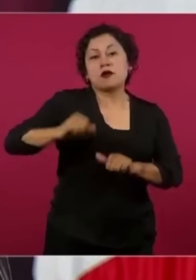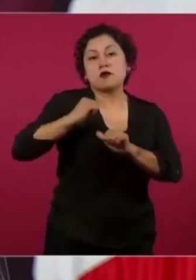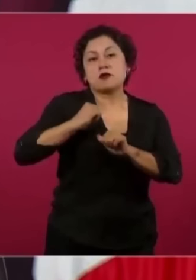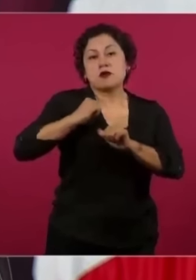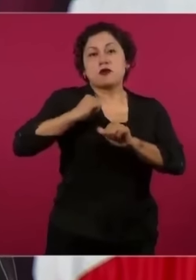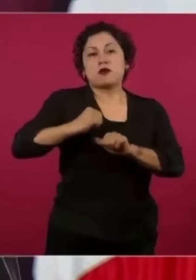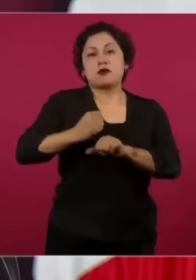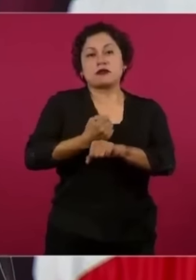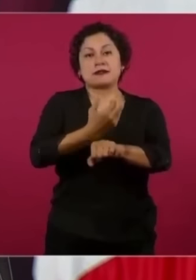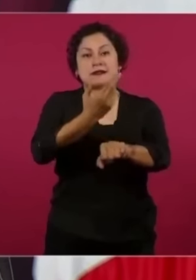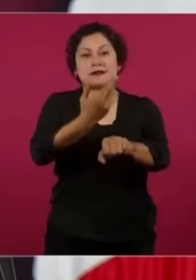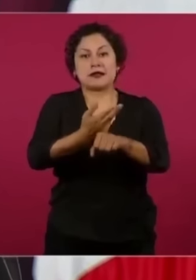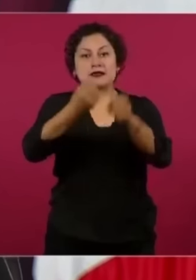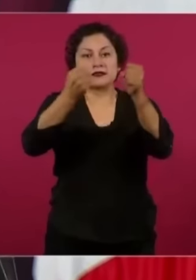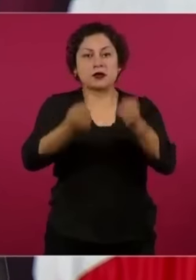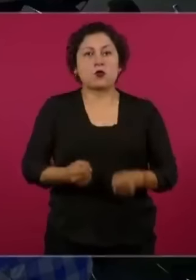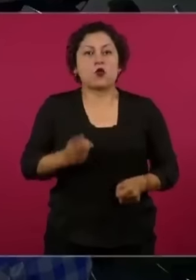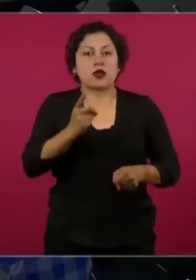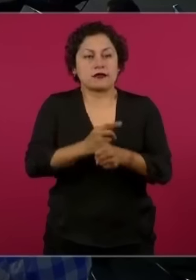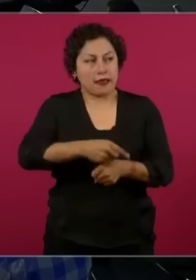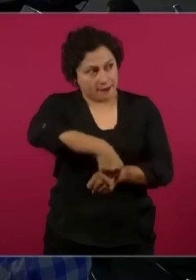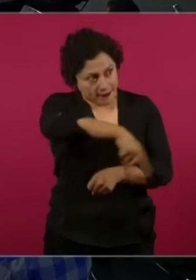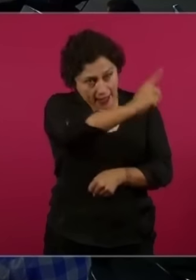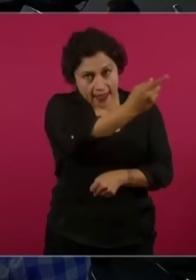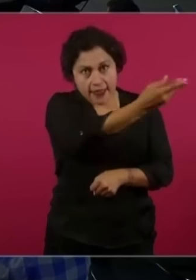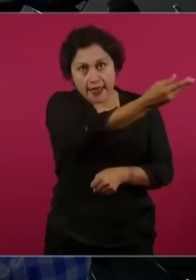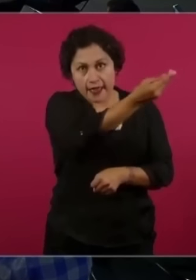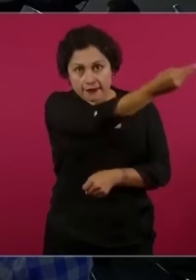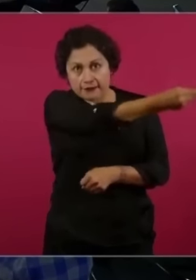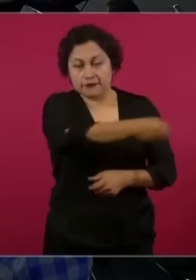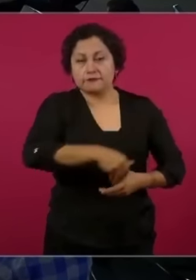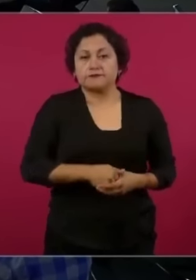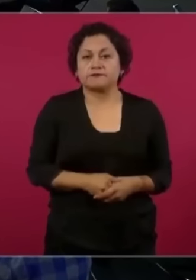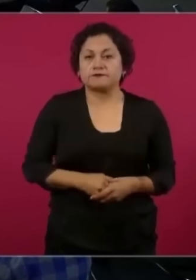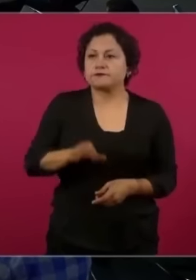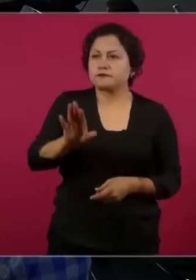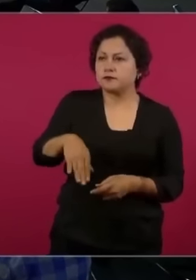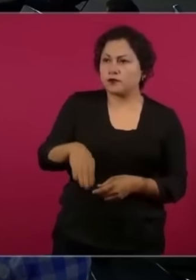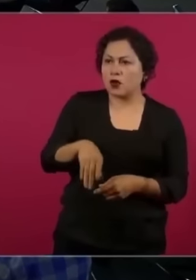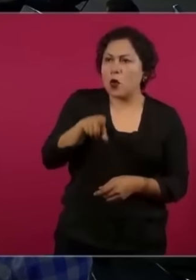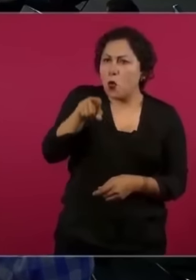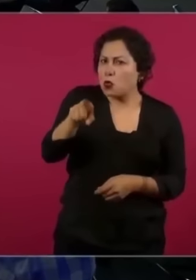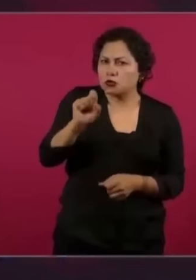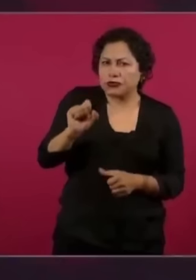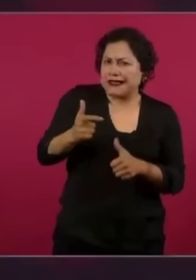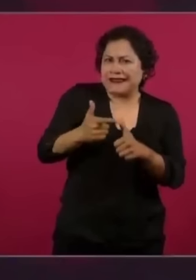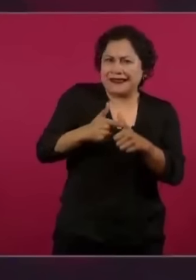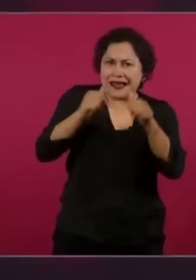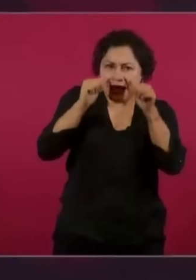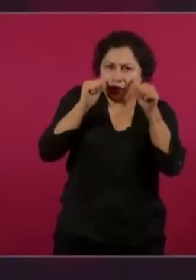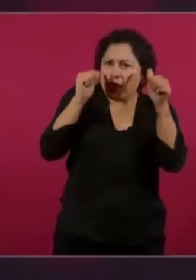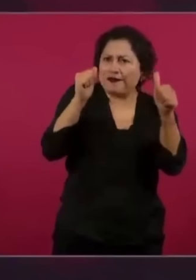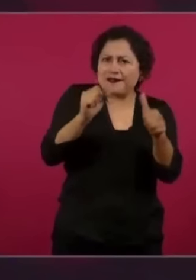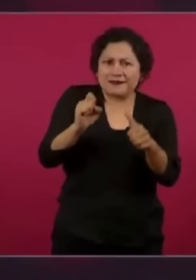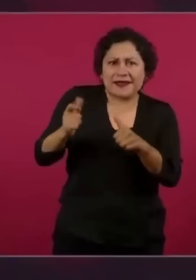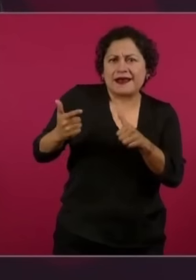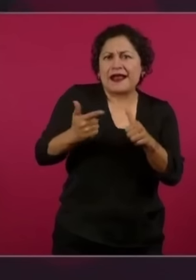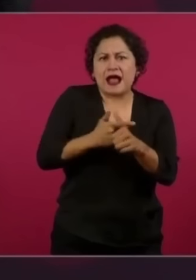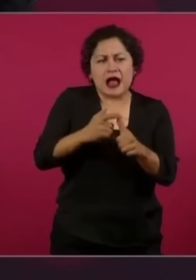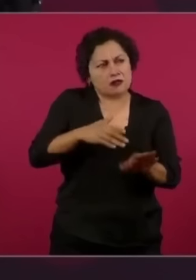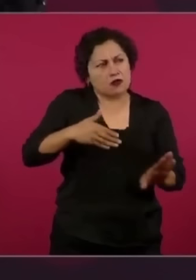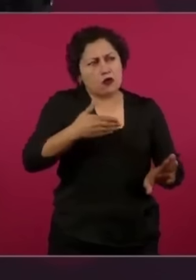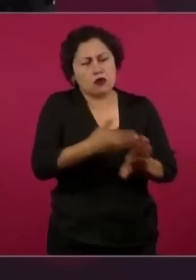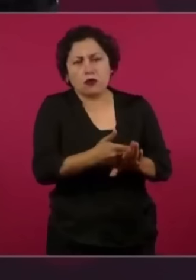Presidente, en ese sentido, ¿usted tomará alguna acción por estos señalamientos? No,